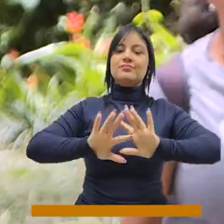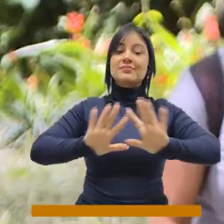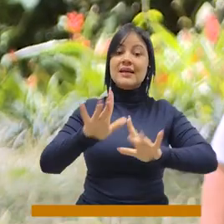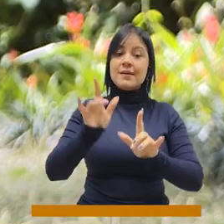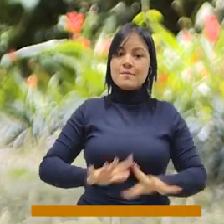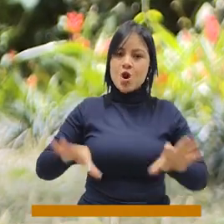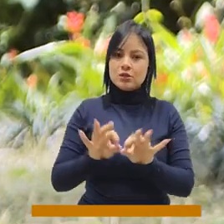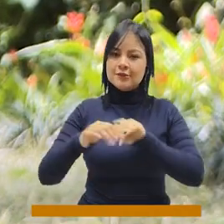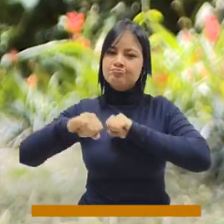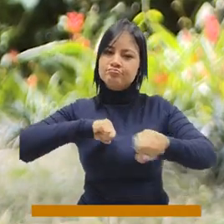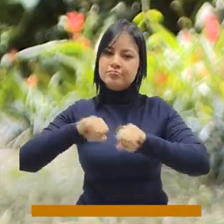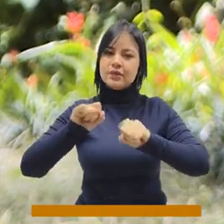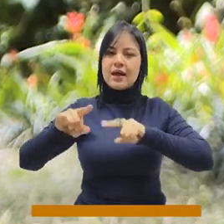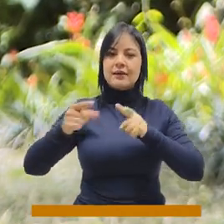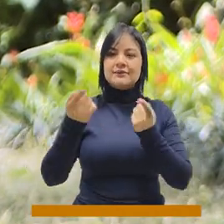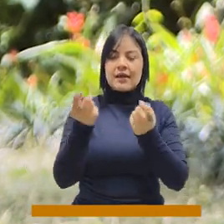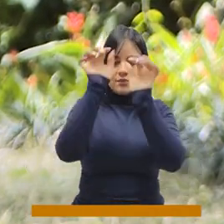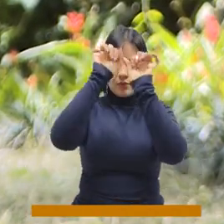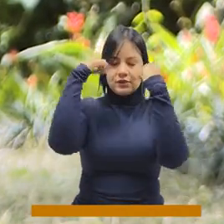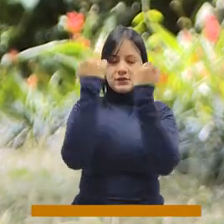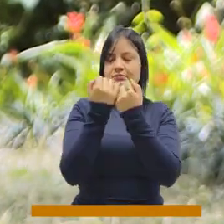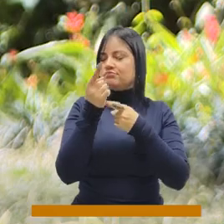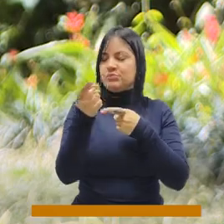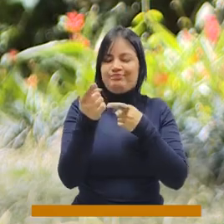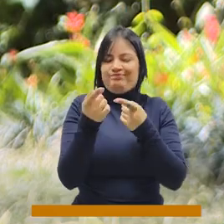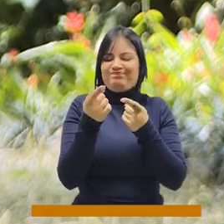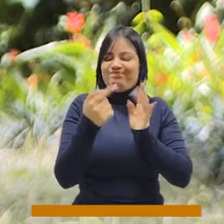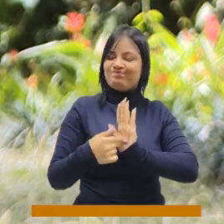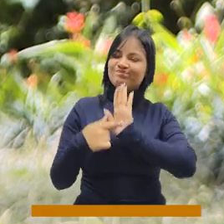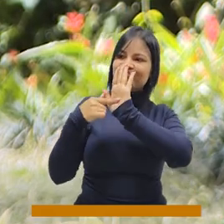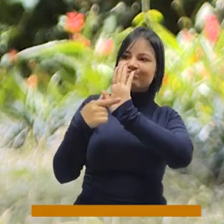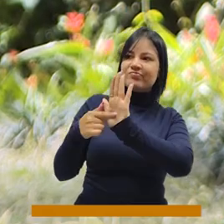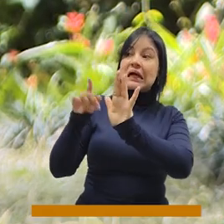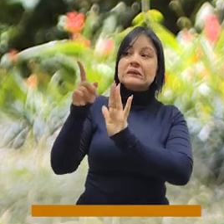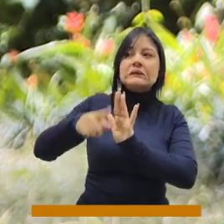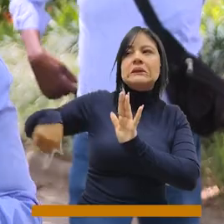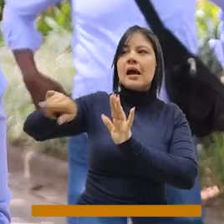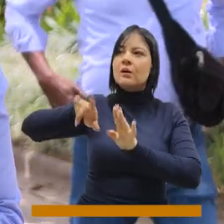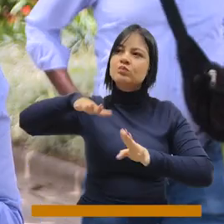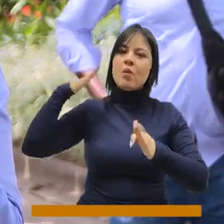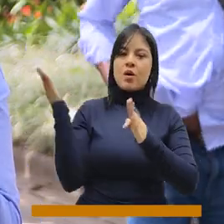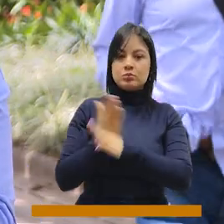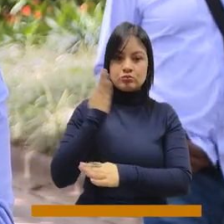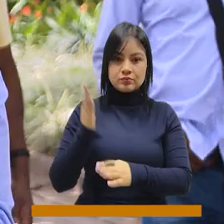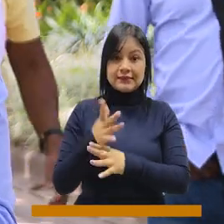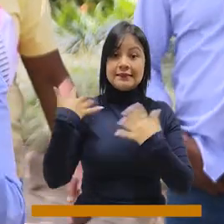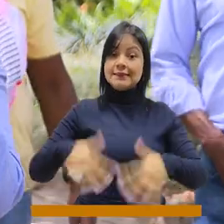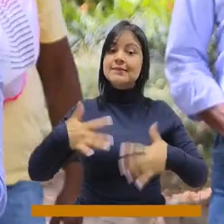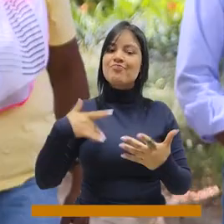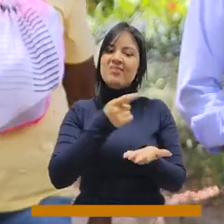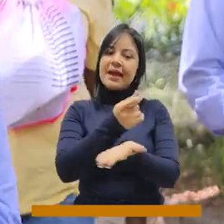que hay que hacer desde la administración municipal para tratar de hacerle frente a una problemática, que es una de las